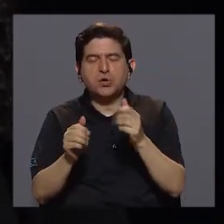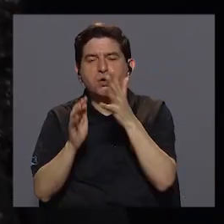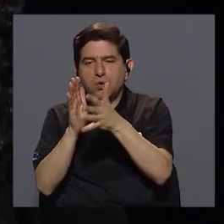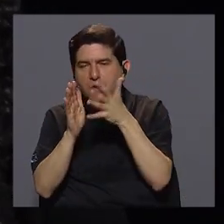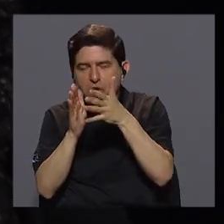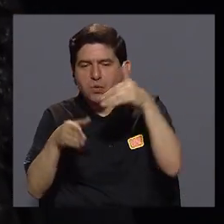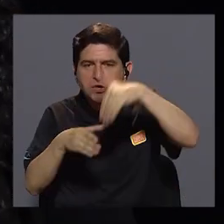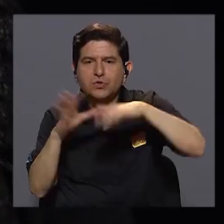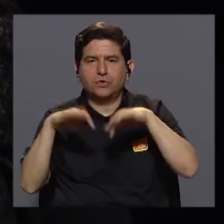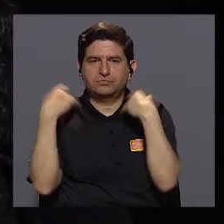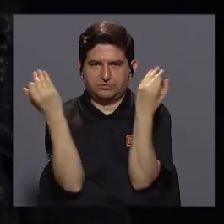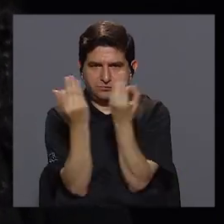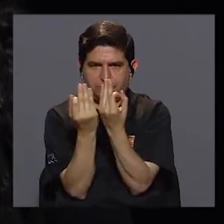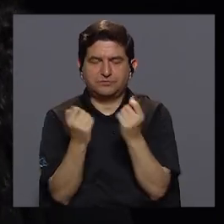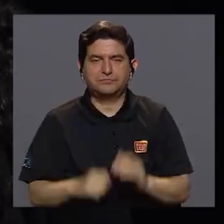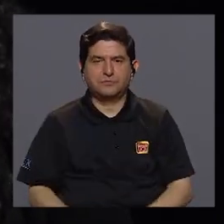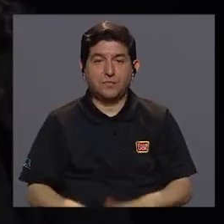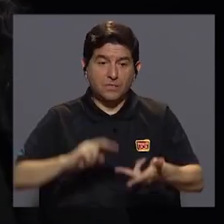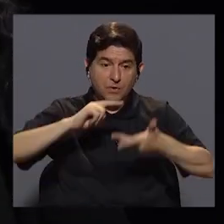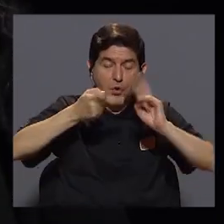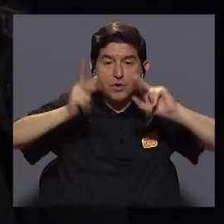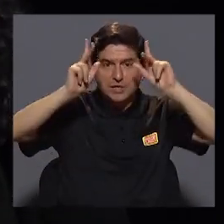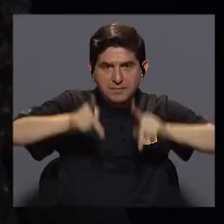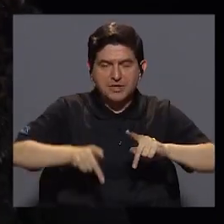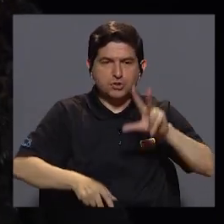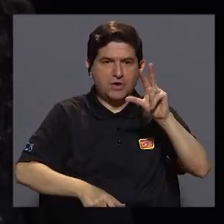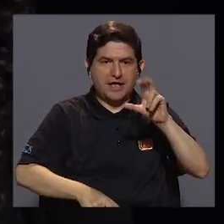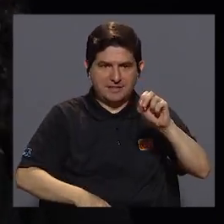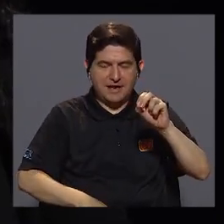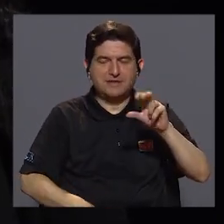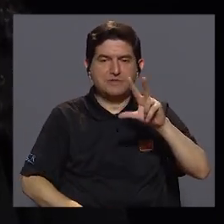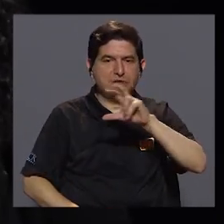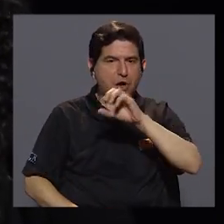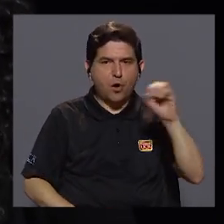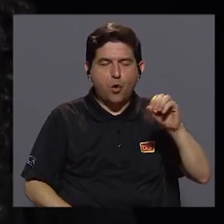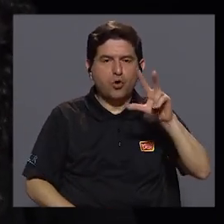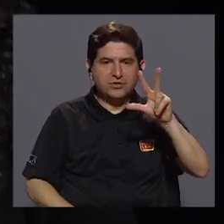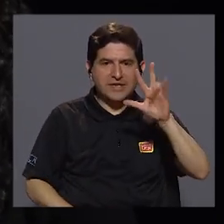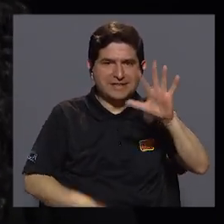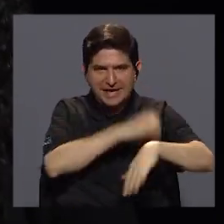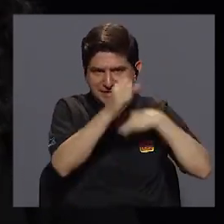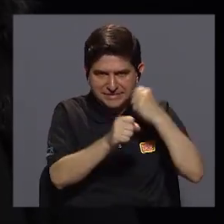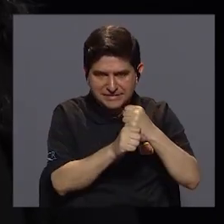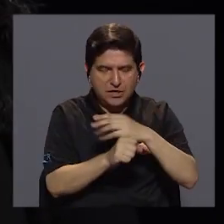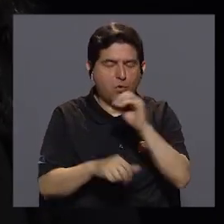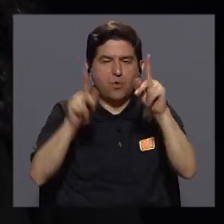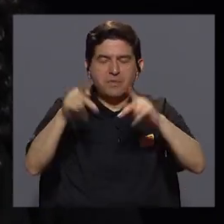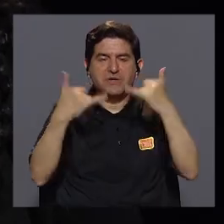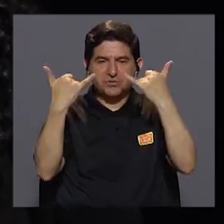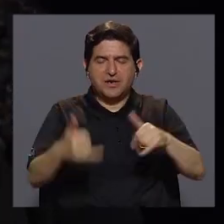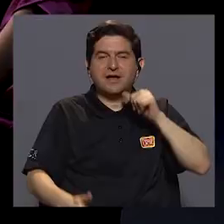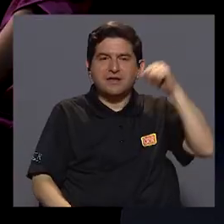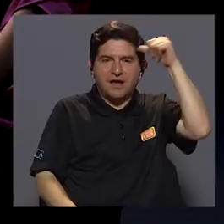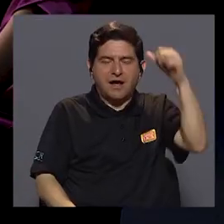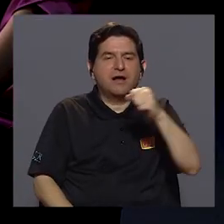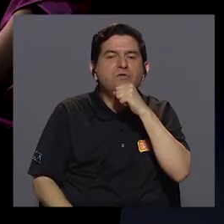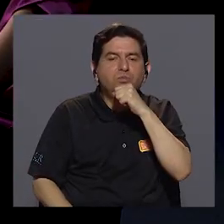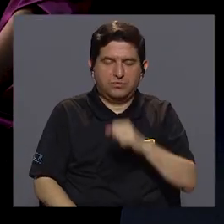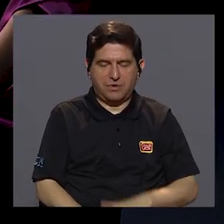en cuido a lo interno de las familias versus una persona de 30, 35 años de mediana edad o una persona ya adulta mayor.